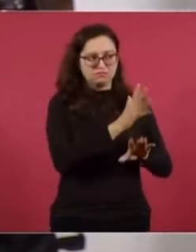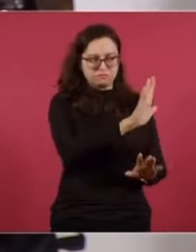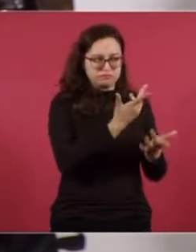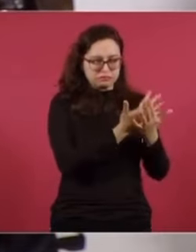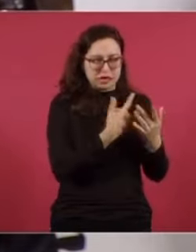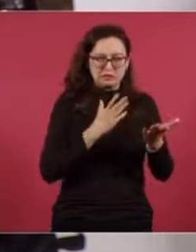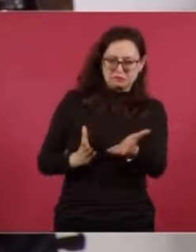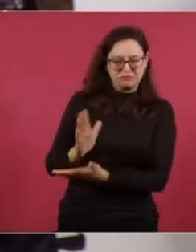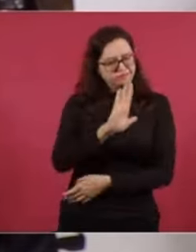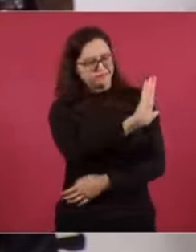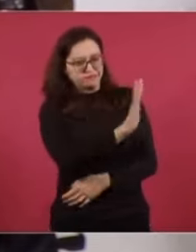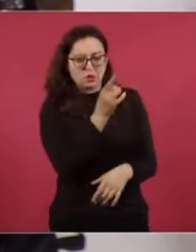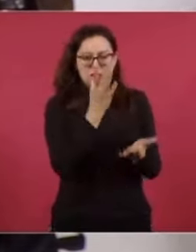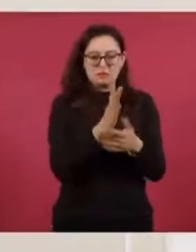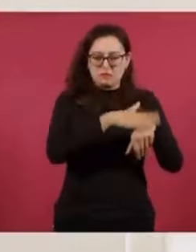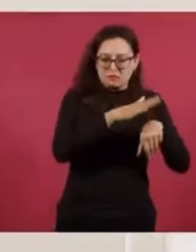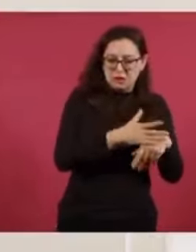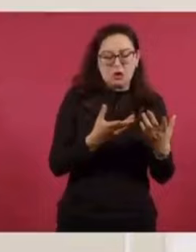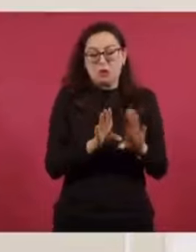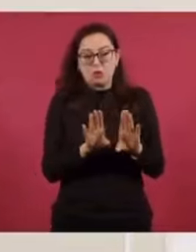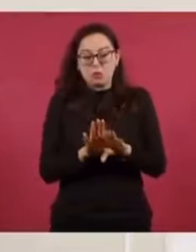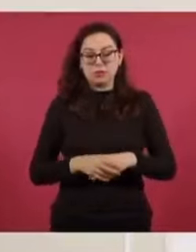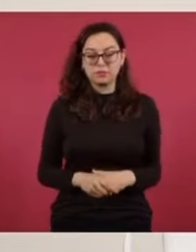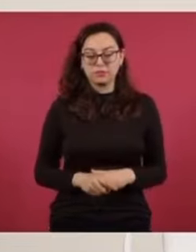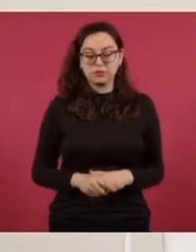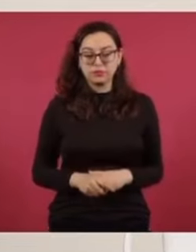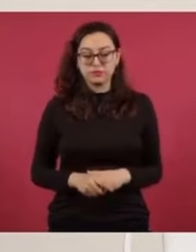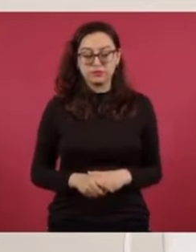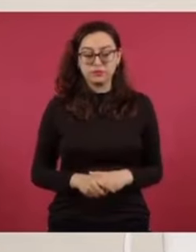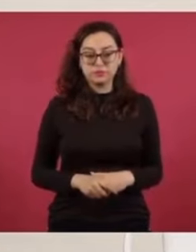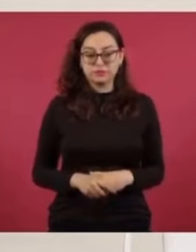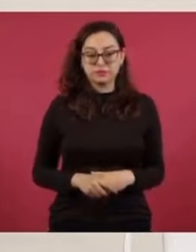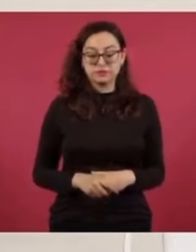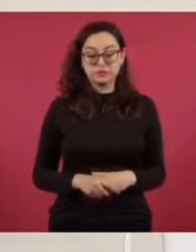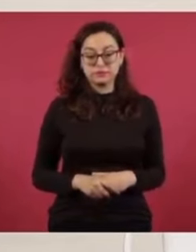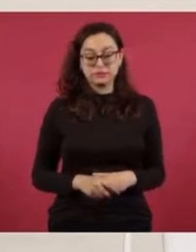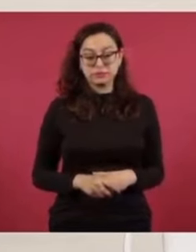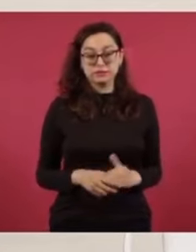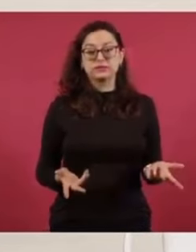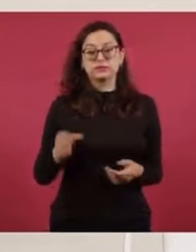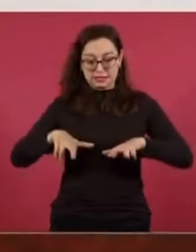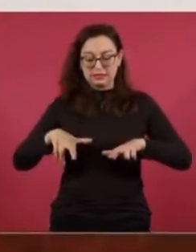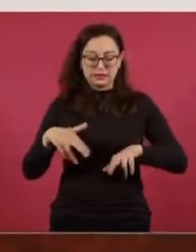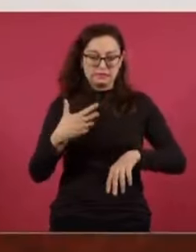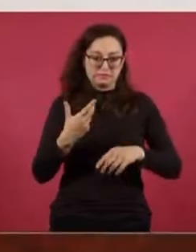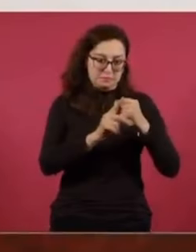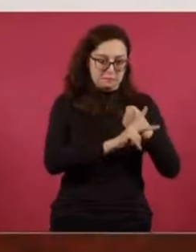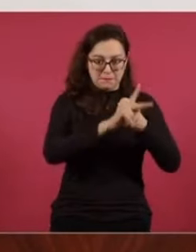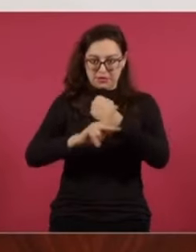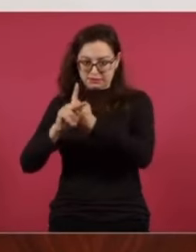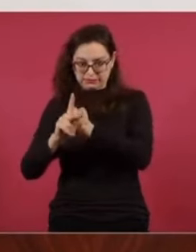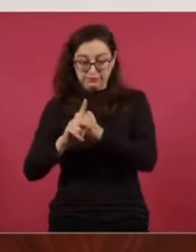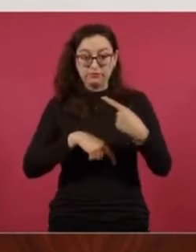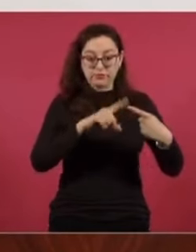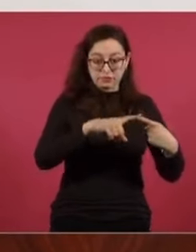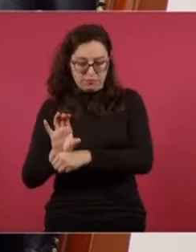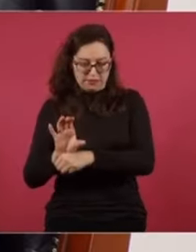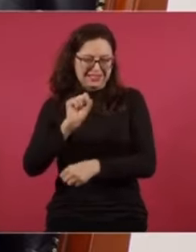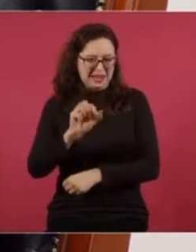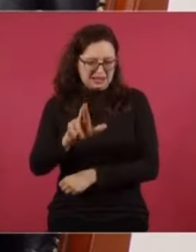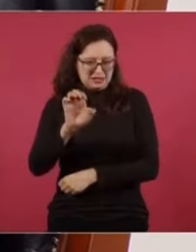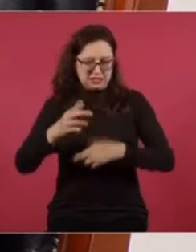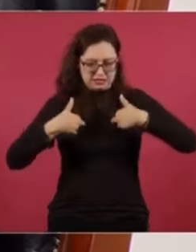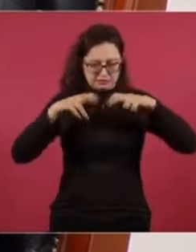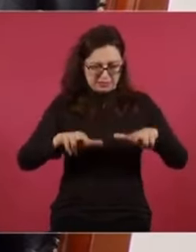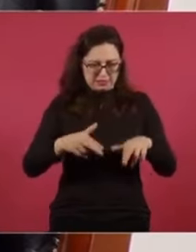esto o solamente llamados? Se acordó ayer que los cancilleres, la canciller de México, los de Brasil y Colombia,